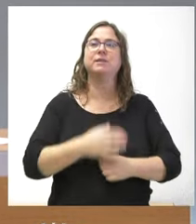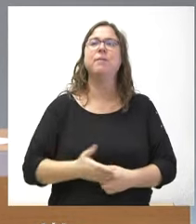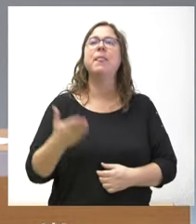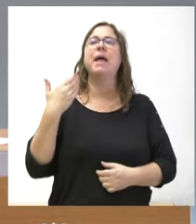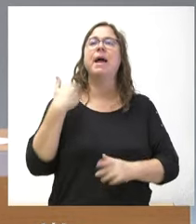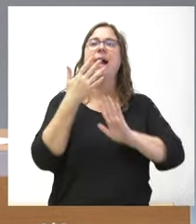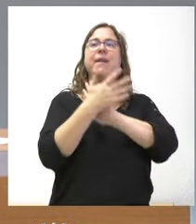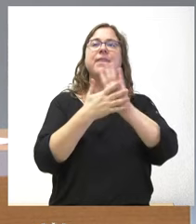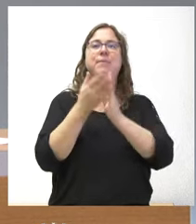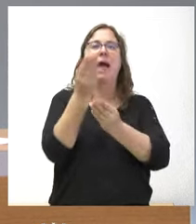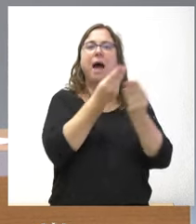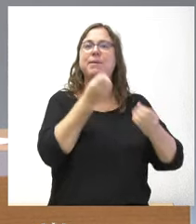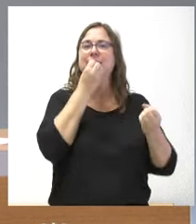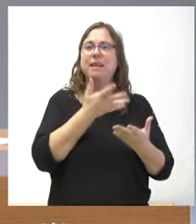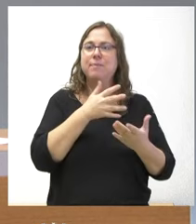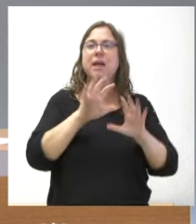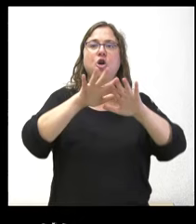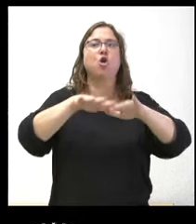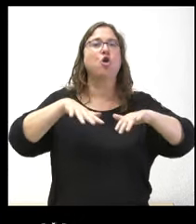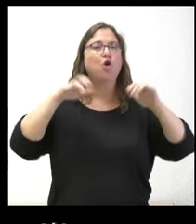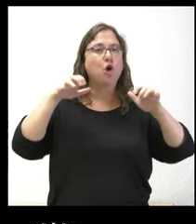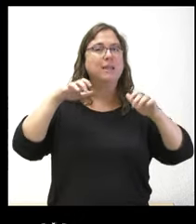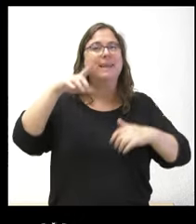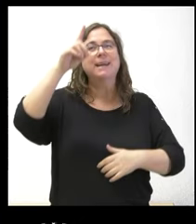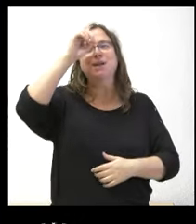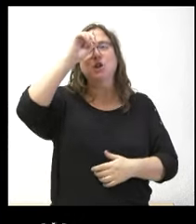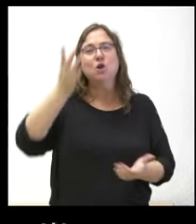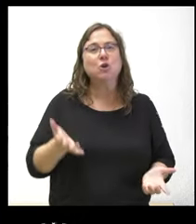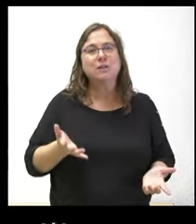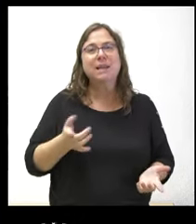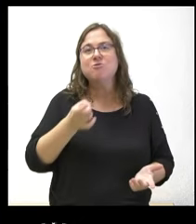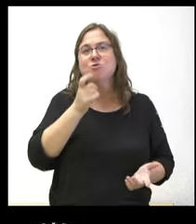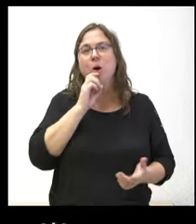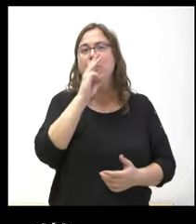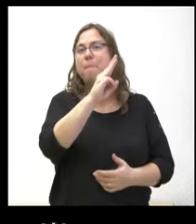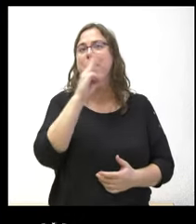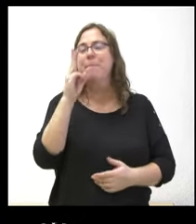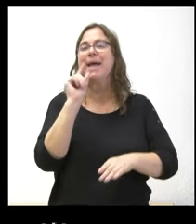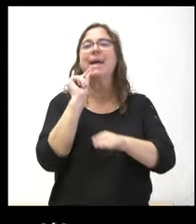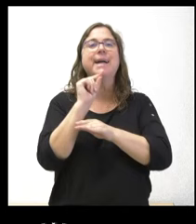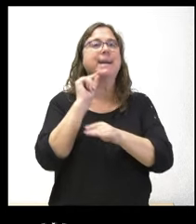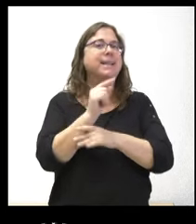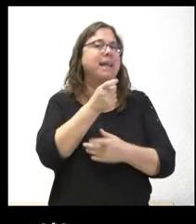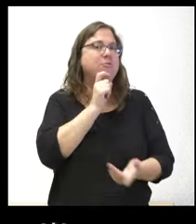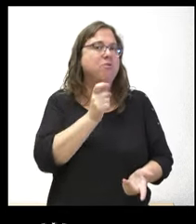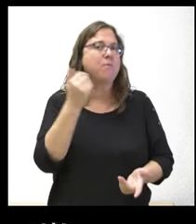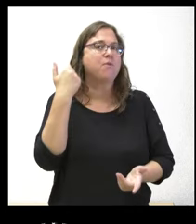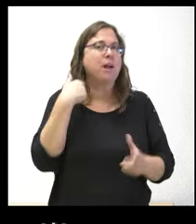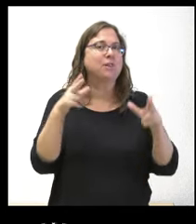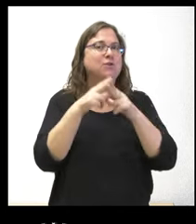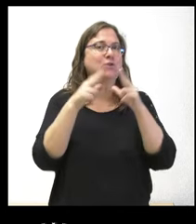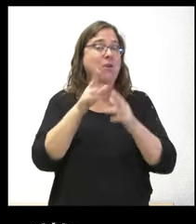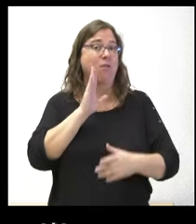hablaba del buen clima que se vivió ayer en las cortes no sé cómo recibió el Partido Popular las críticas que le hizo su anterior socio